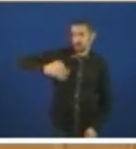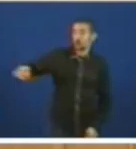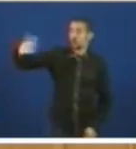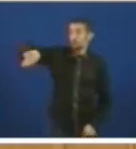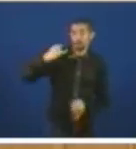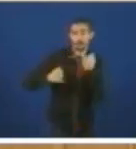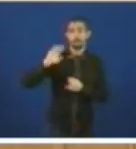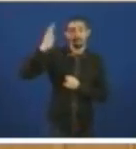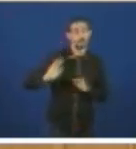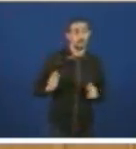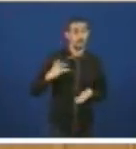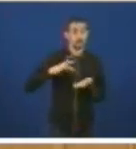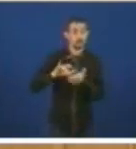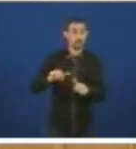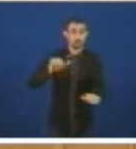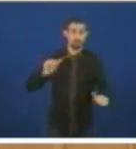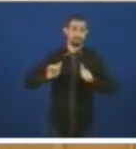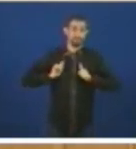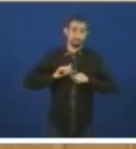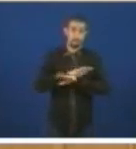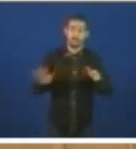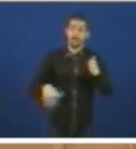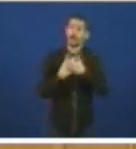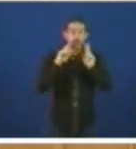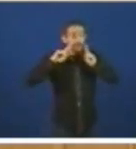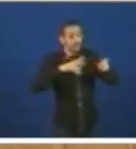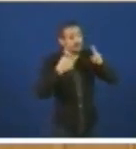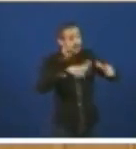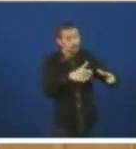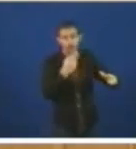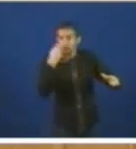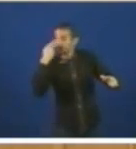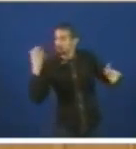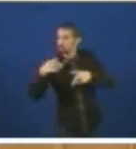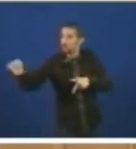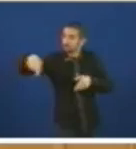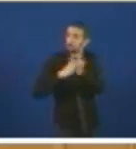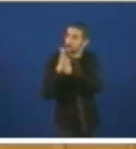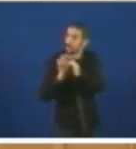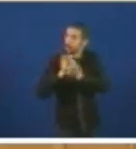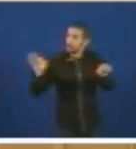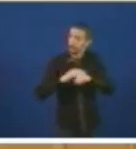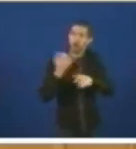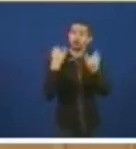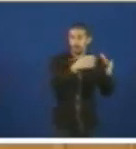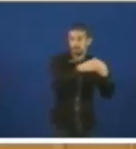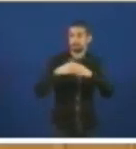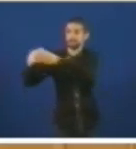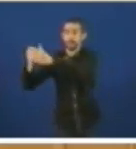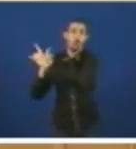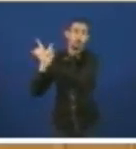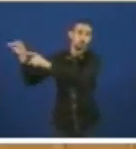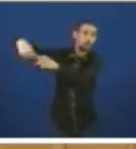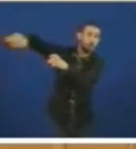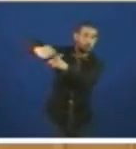é verdad a estrategia de falta de interés por este sector xa os fixou pasar a oposición agora toca a outro goberno é verdad